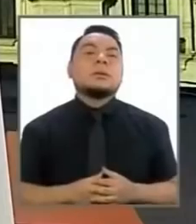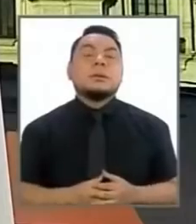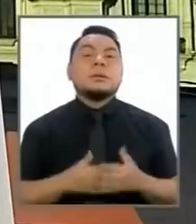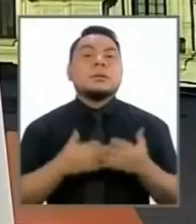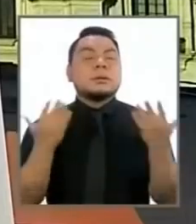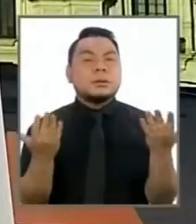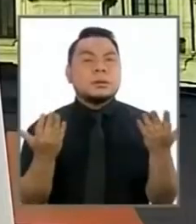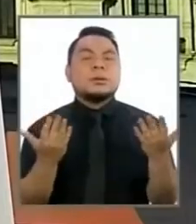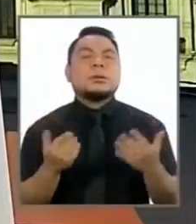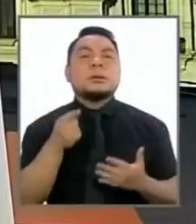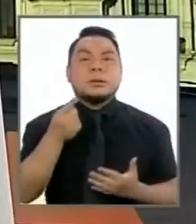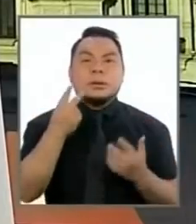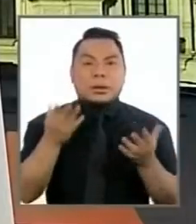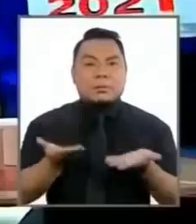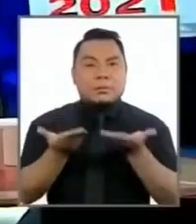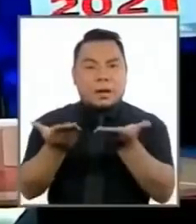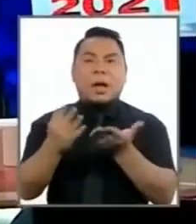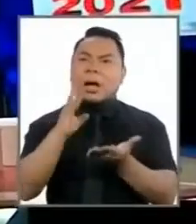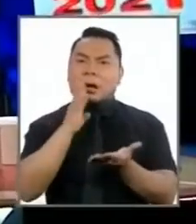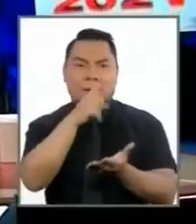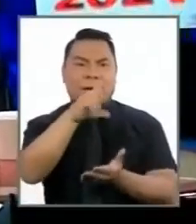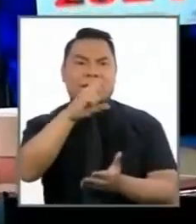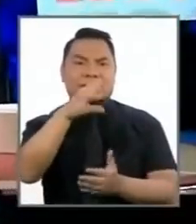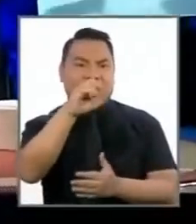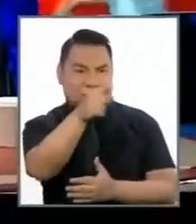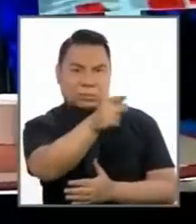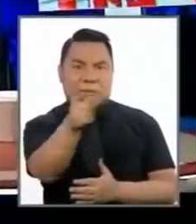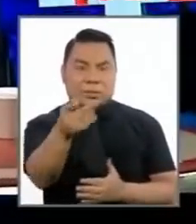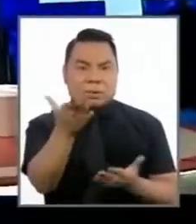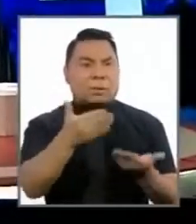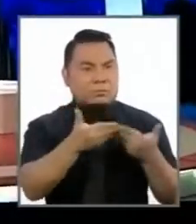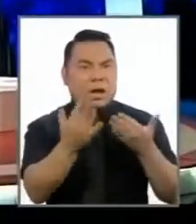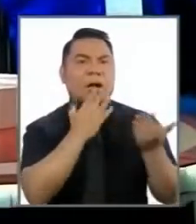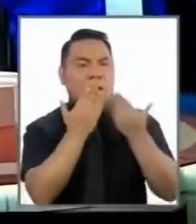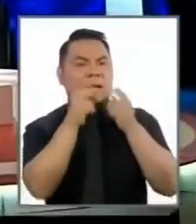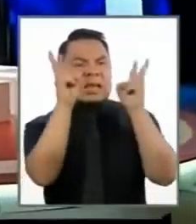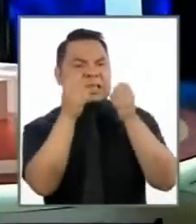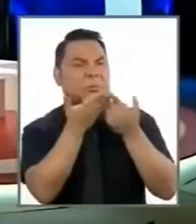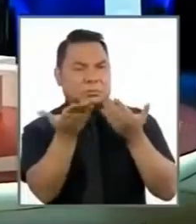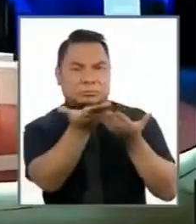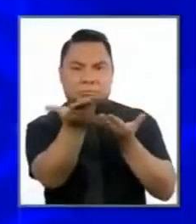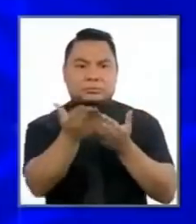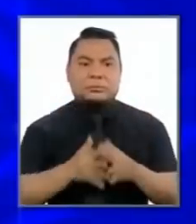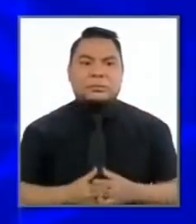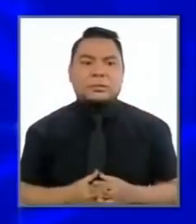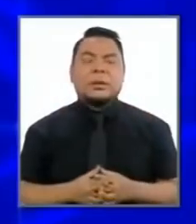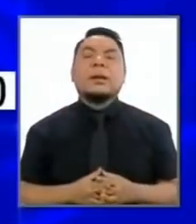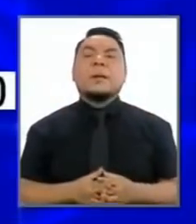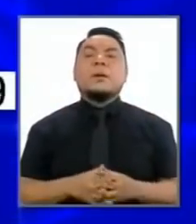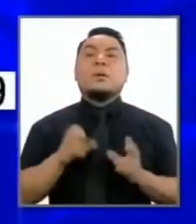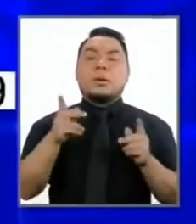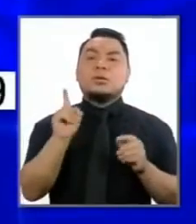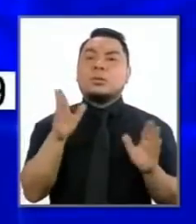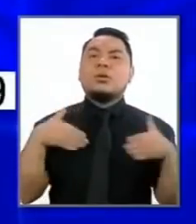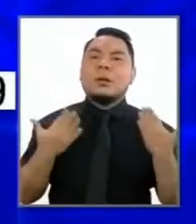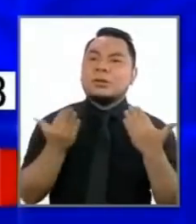todo caso vamos a darle la palabra al señor Lescano efectivamente adelante. Sí, miren, no podemos hablar